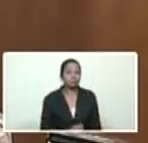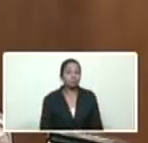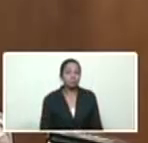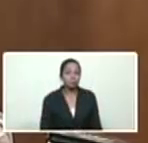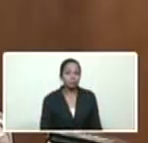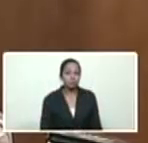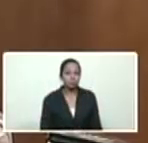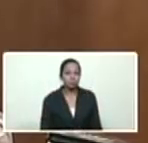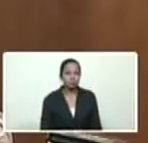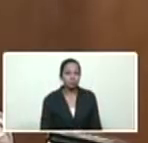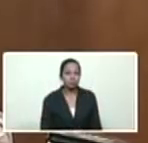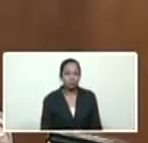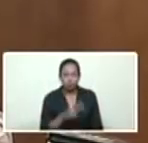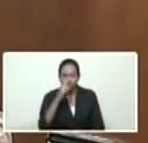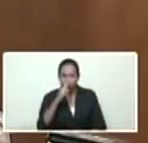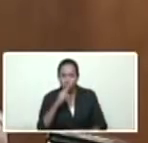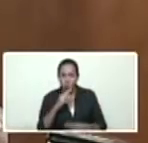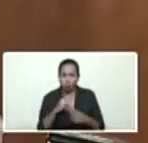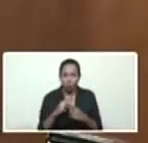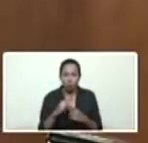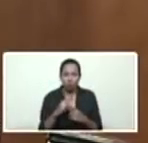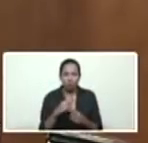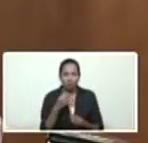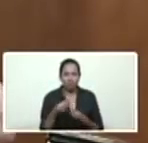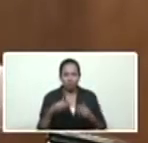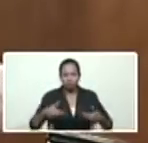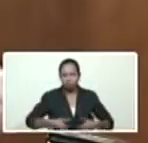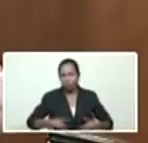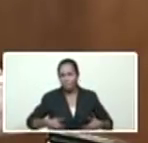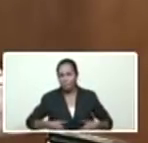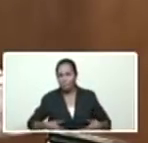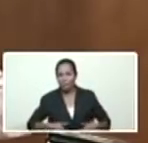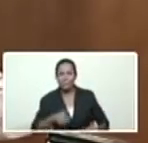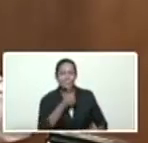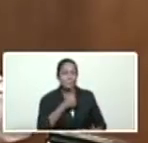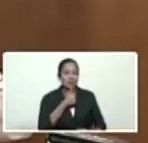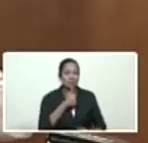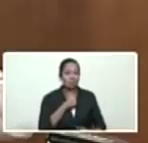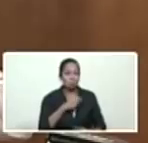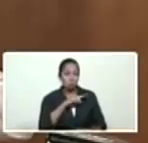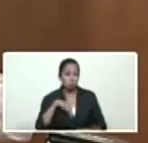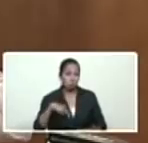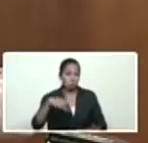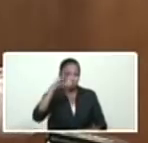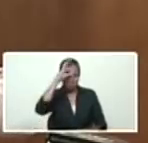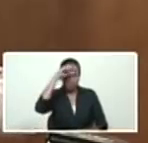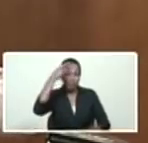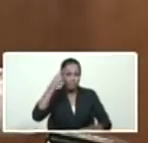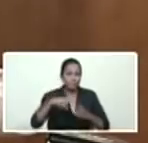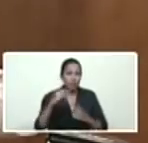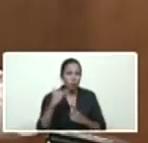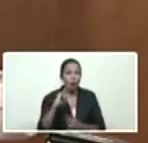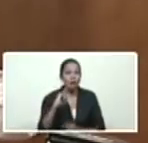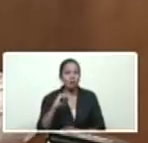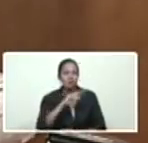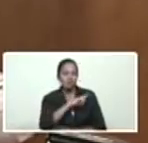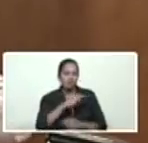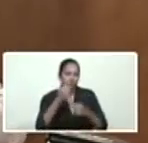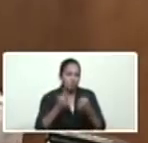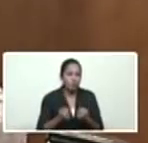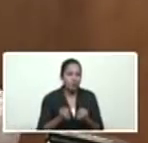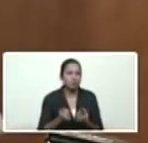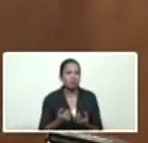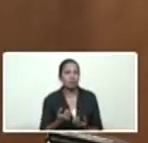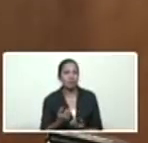está sacando moral, fuerza, de resistencia de donde no sabíamos que teníamos pero las tenemos esa fuerza de resistencia, de reserva moral,